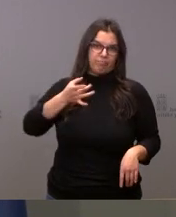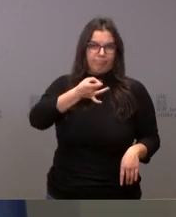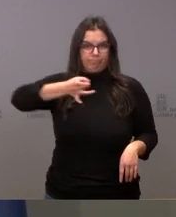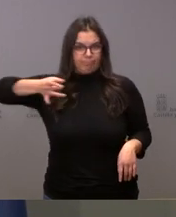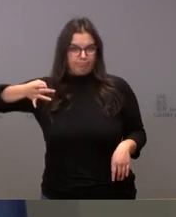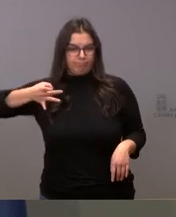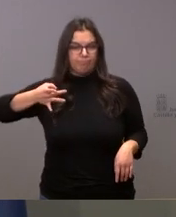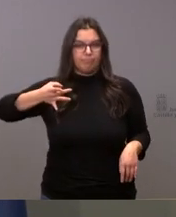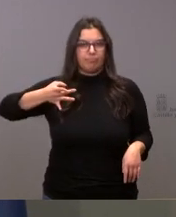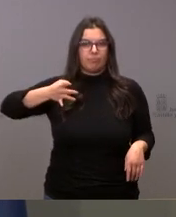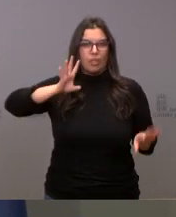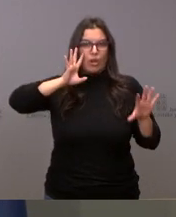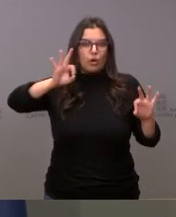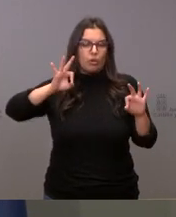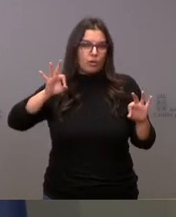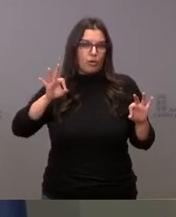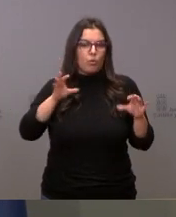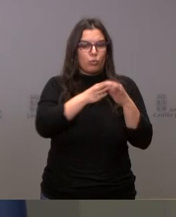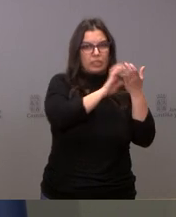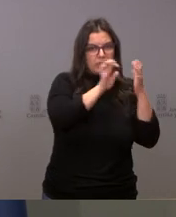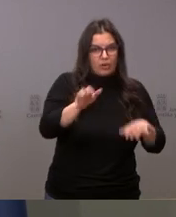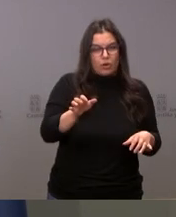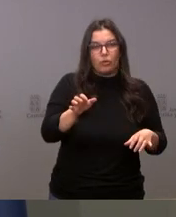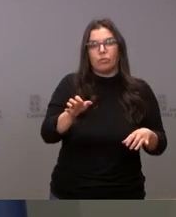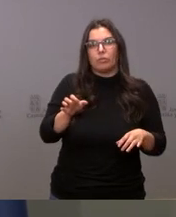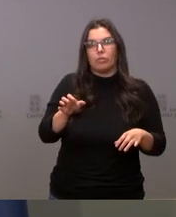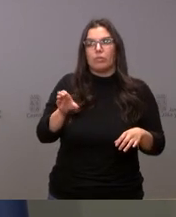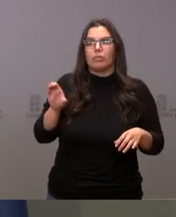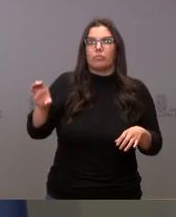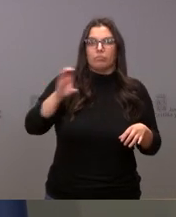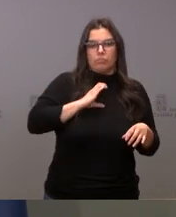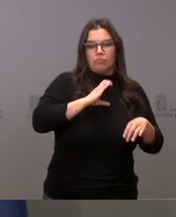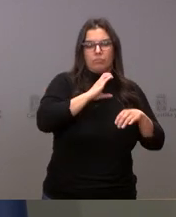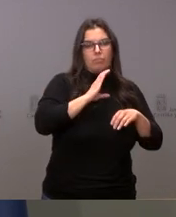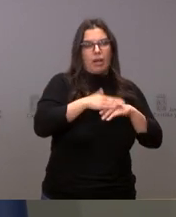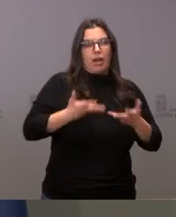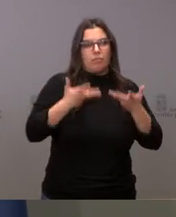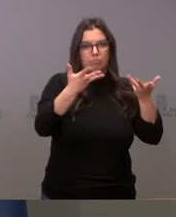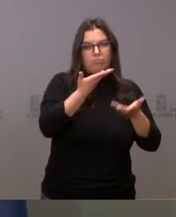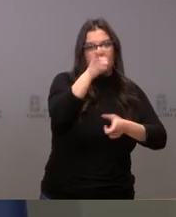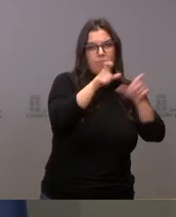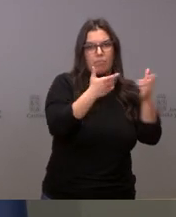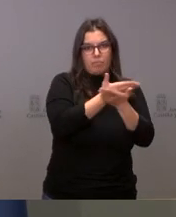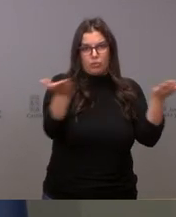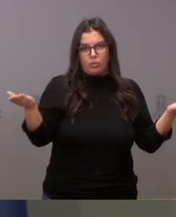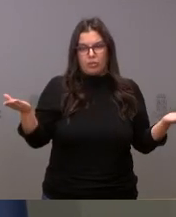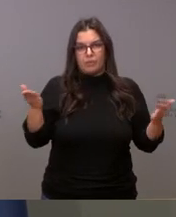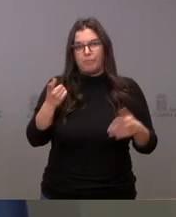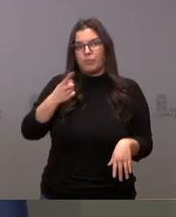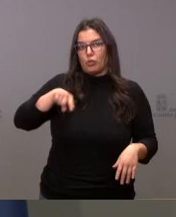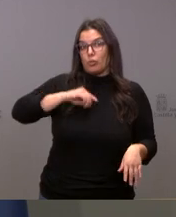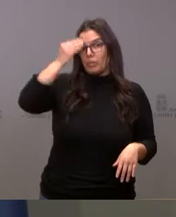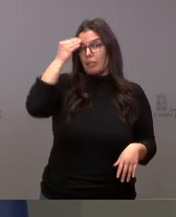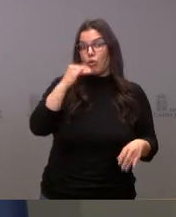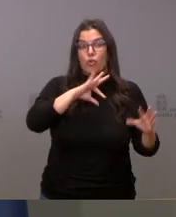Castilla y León, que lógicamente la Junta de Castilla y León dispondrá de ella al servicio de los ciudadanos de esta tierra. Creemos que es una